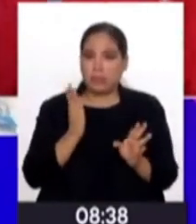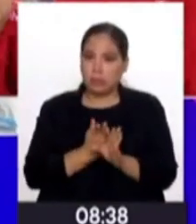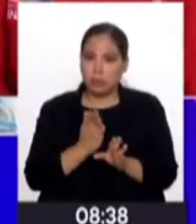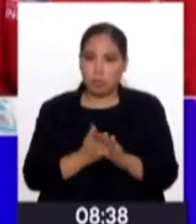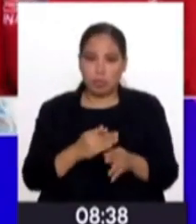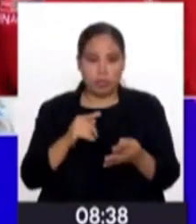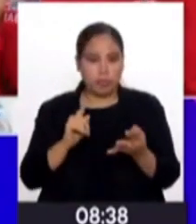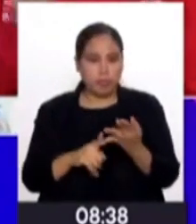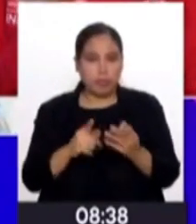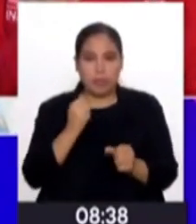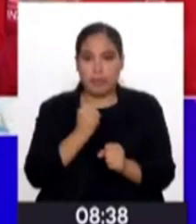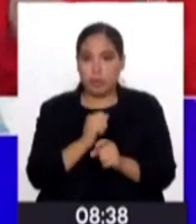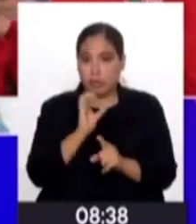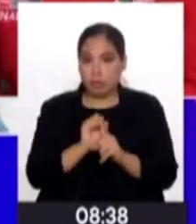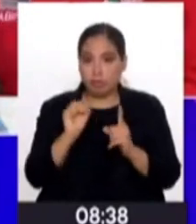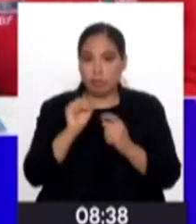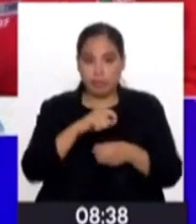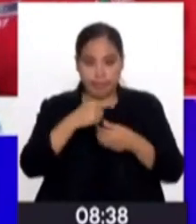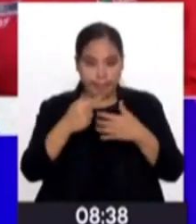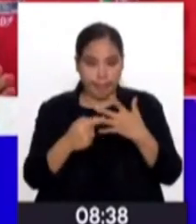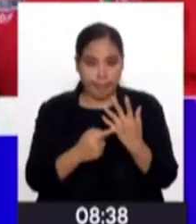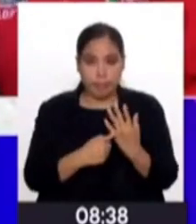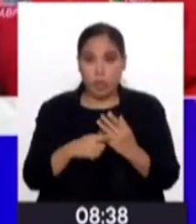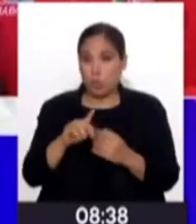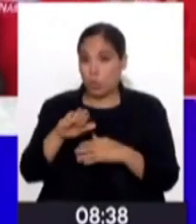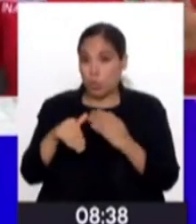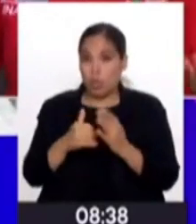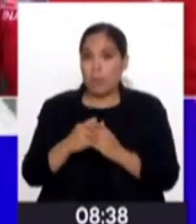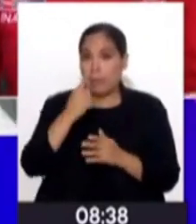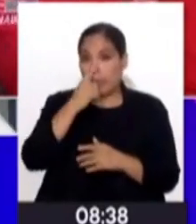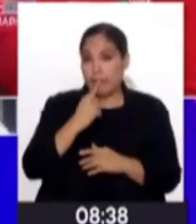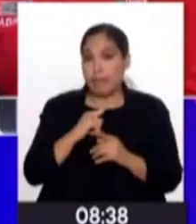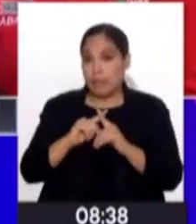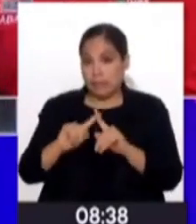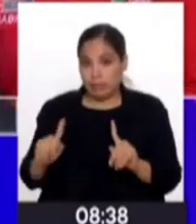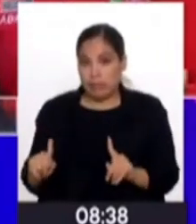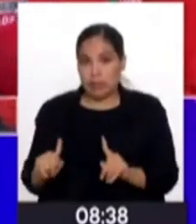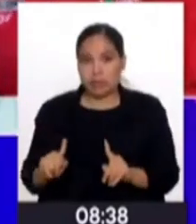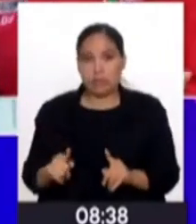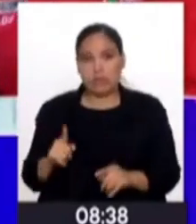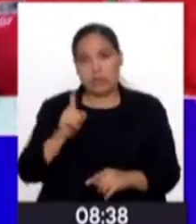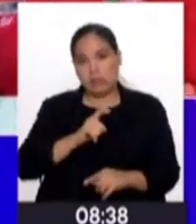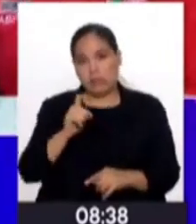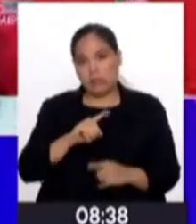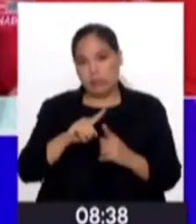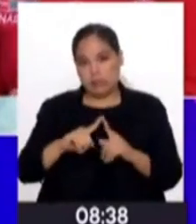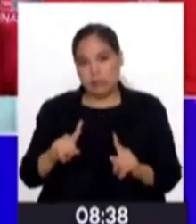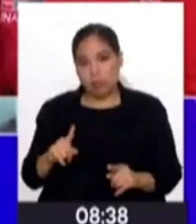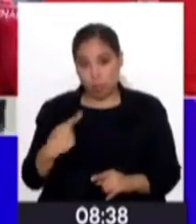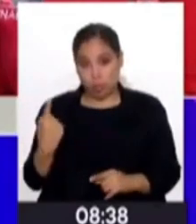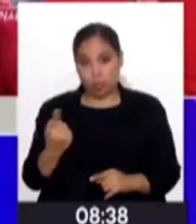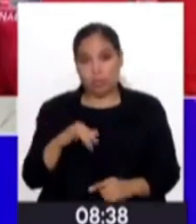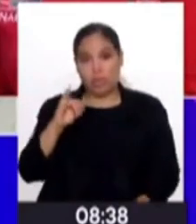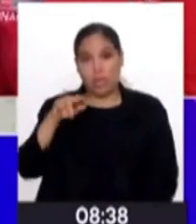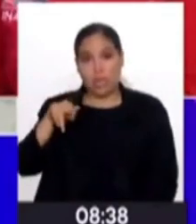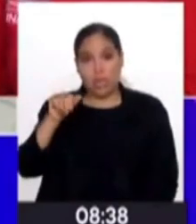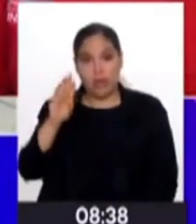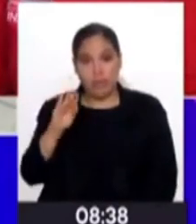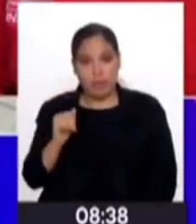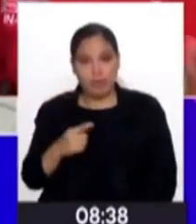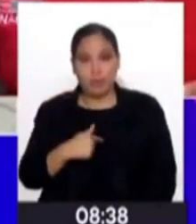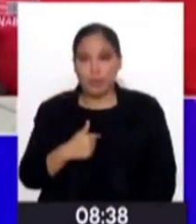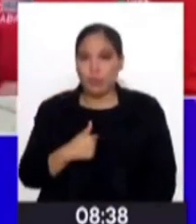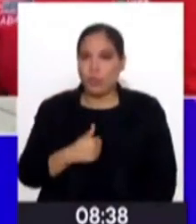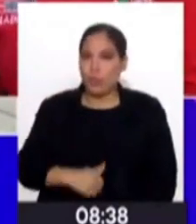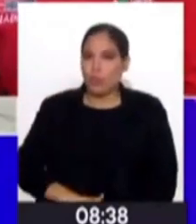Porque cada persona, tú sabes que tiene un perfil diferente y una necesidad diferente. Y nosotros en INAVIF realmente, yo estoy